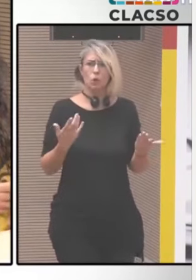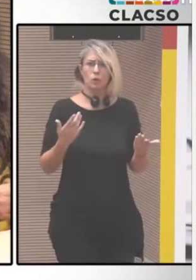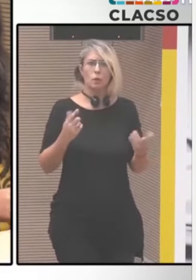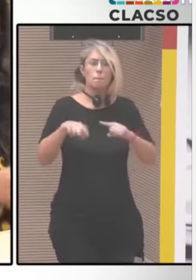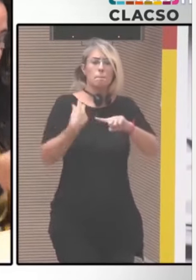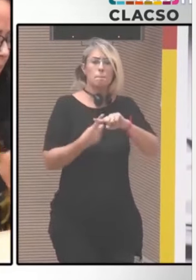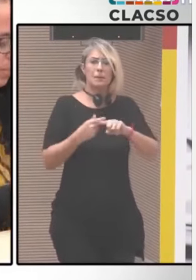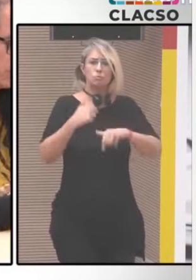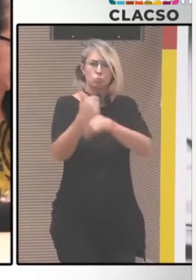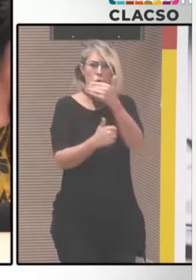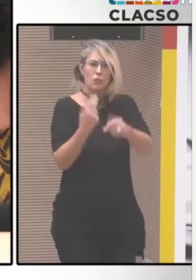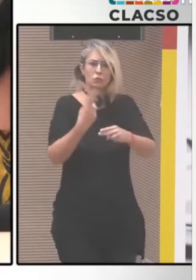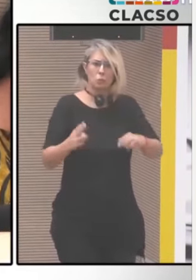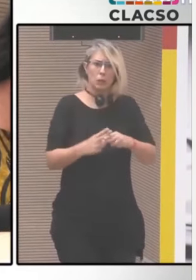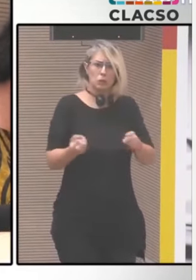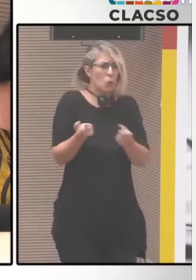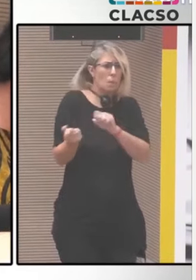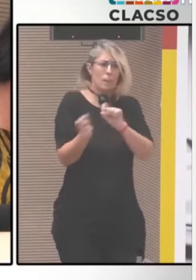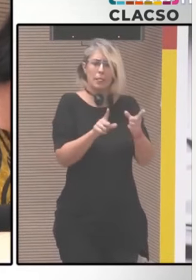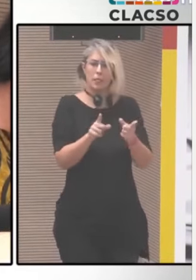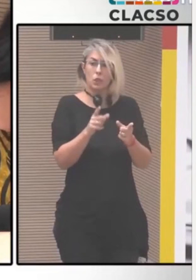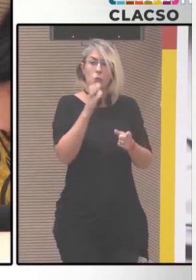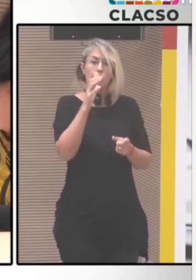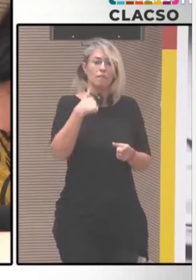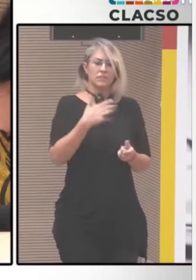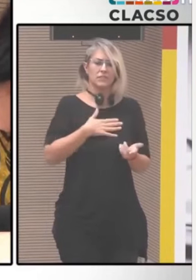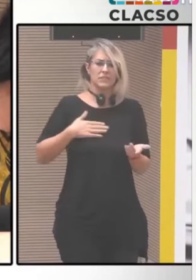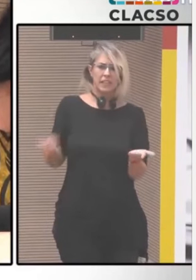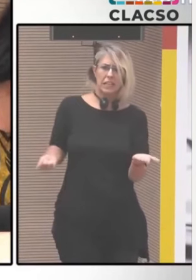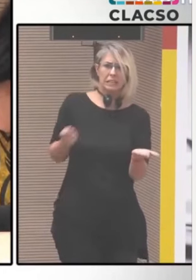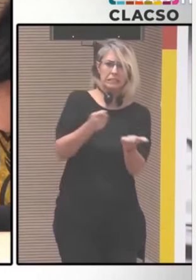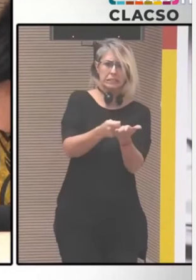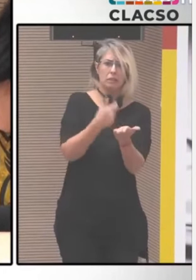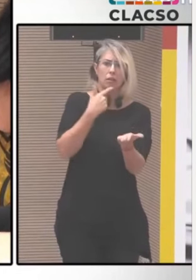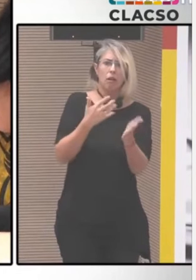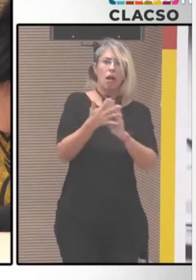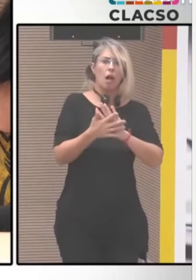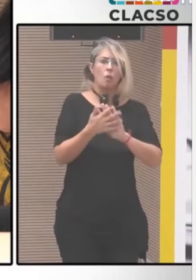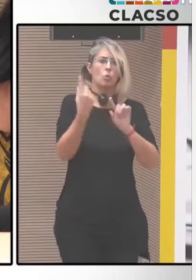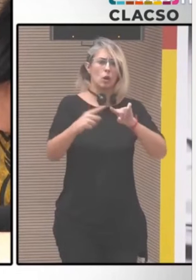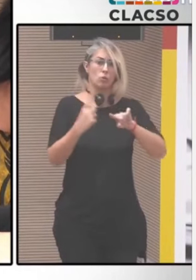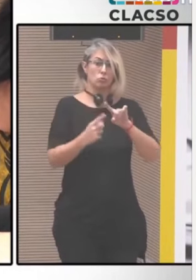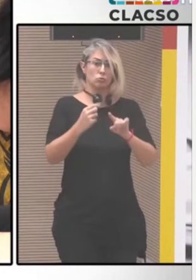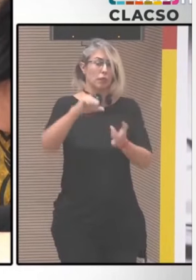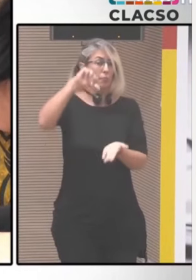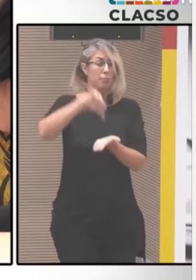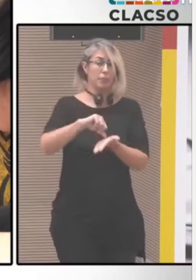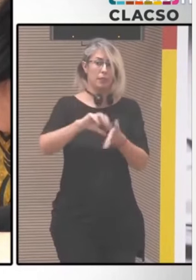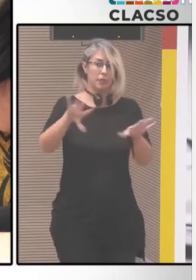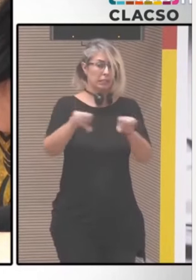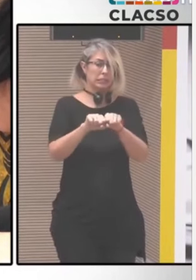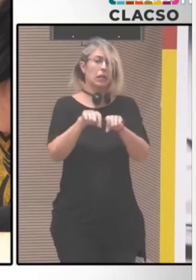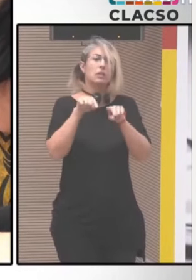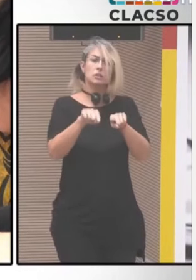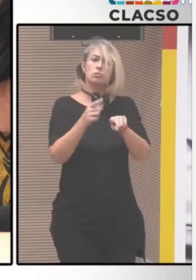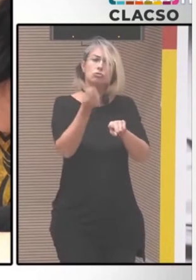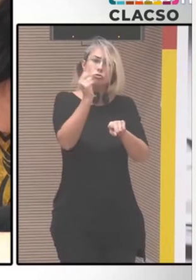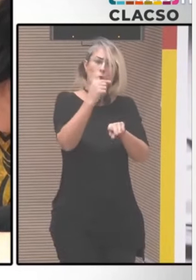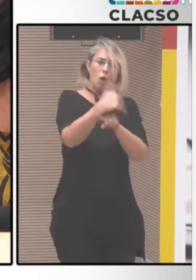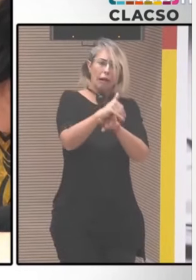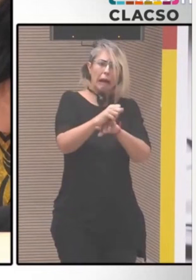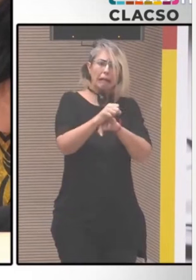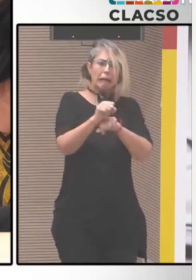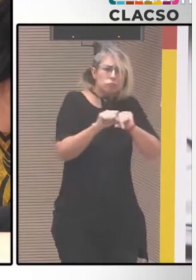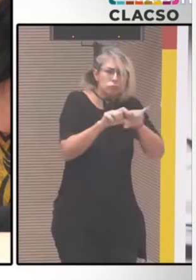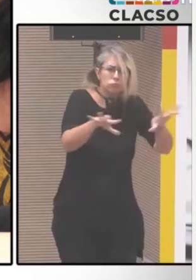es decir, las nuevas bases sobre la cual organizarnos socialmente y, en ese punto, por supuesto, que